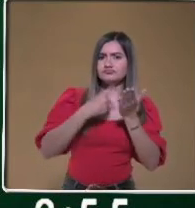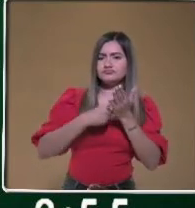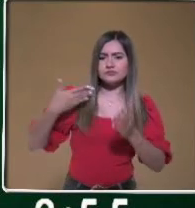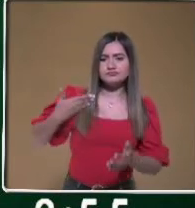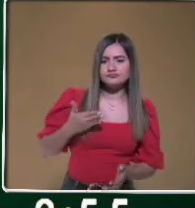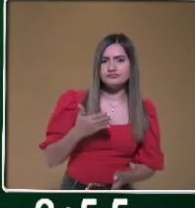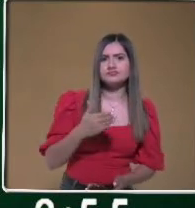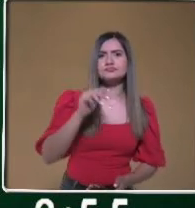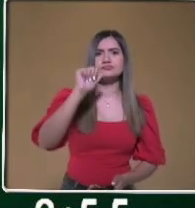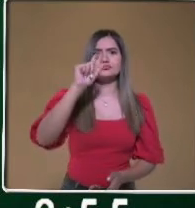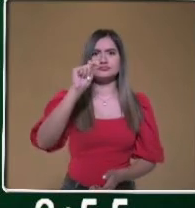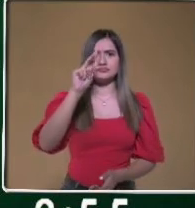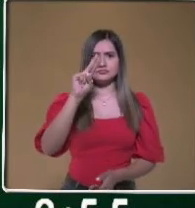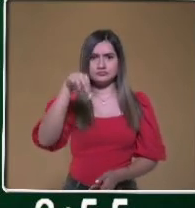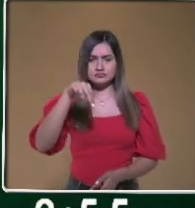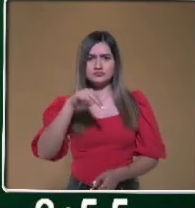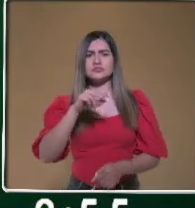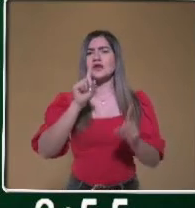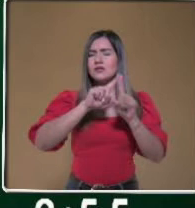y sardina.